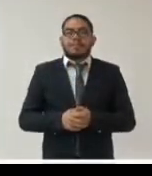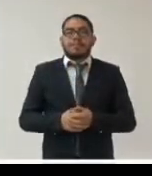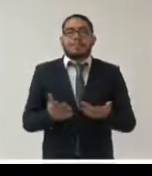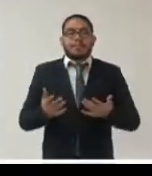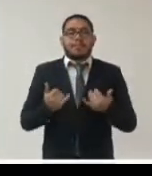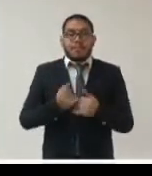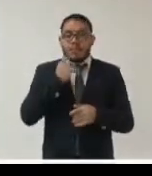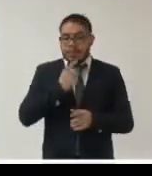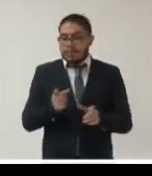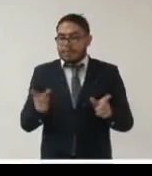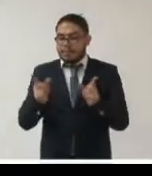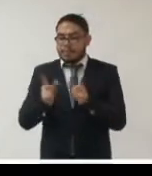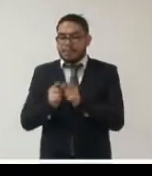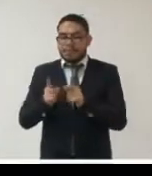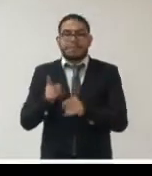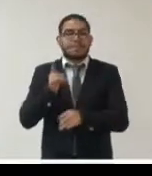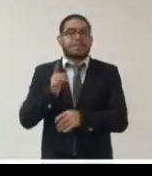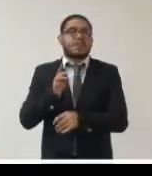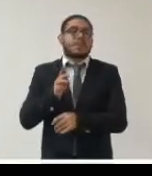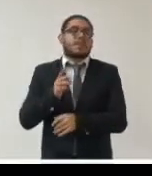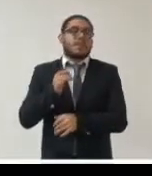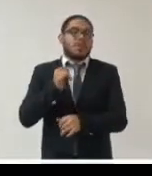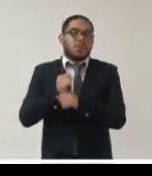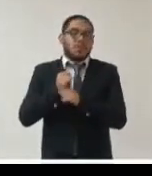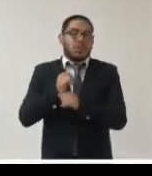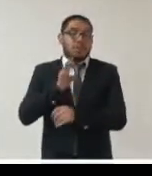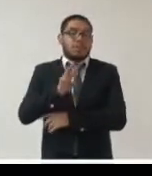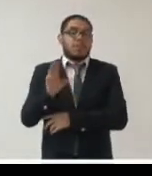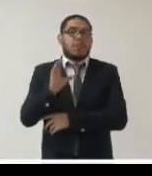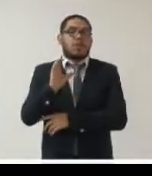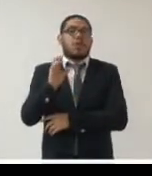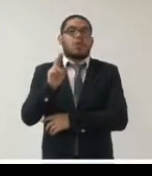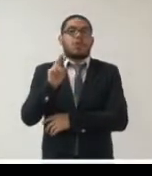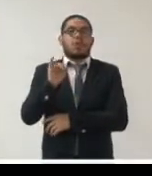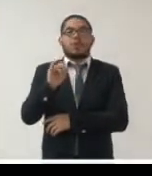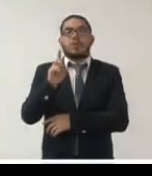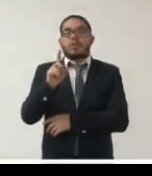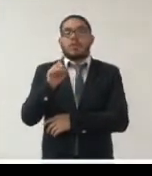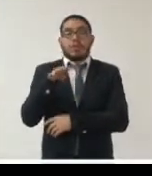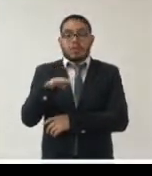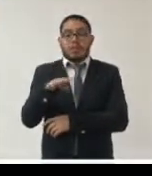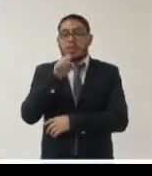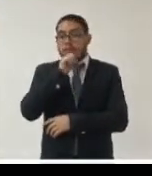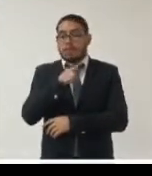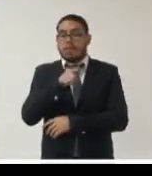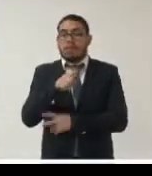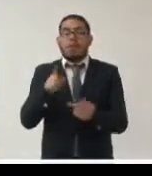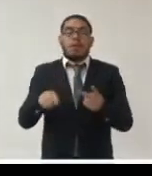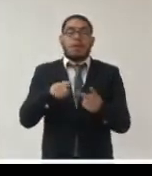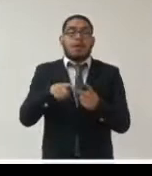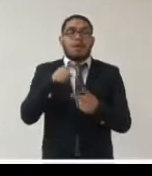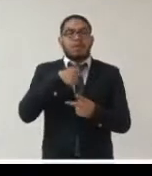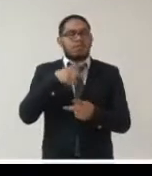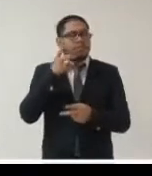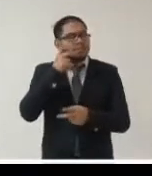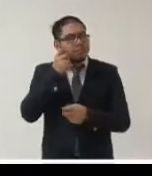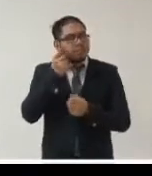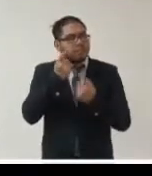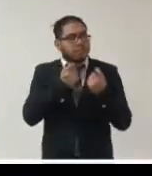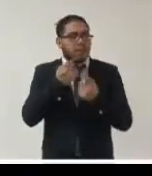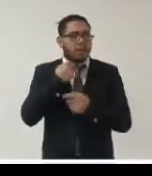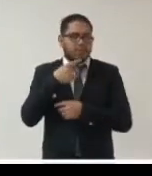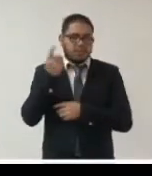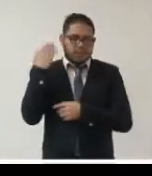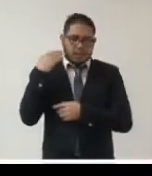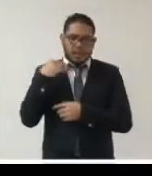micrositio que denominamos Transparencia Proactiva COVID-19 y de manera destacada alcancé a escuchar algunas de las